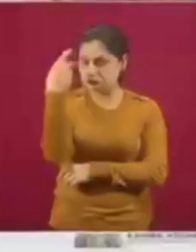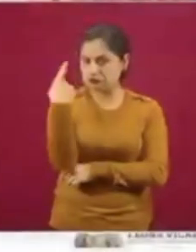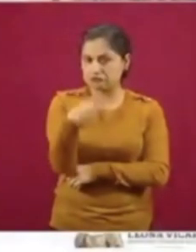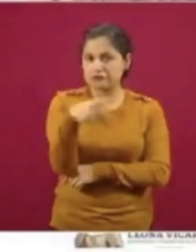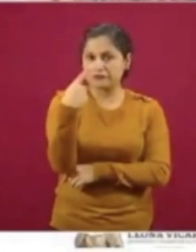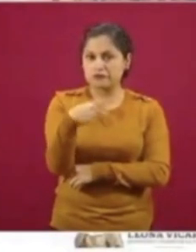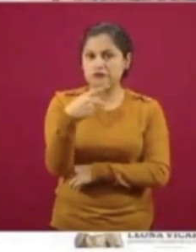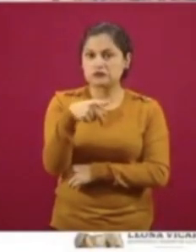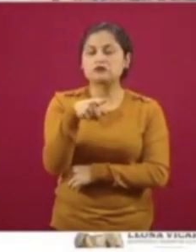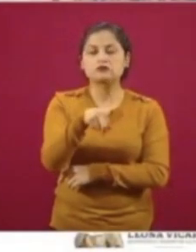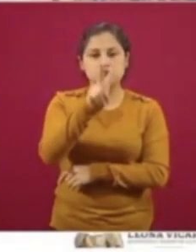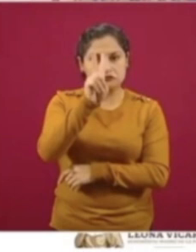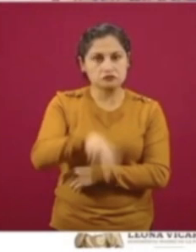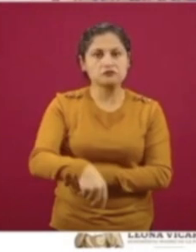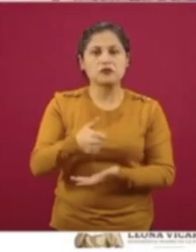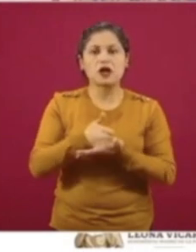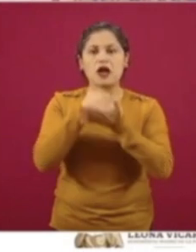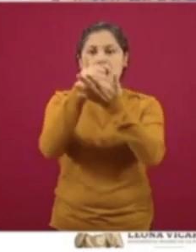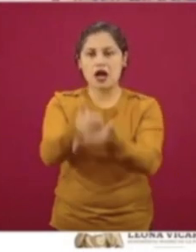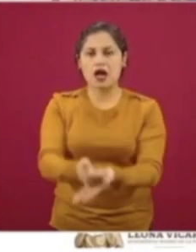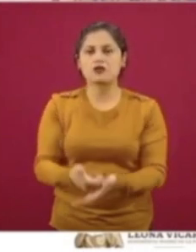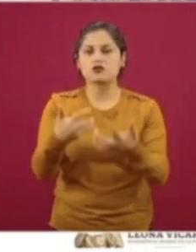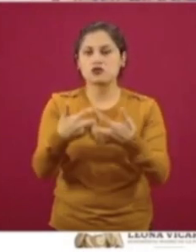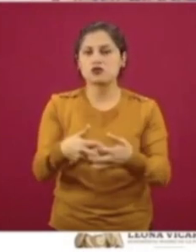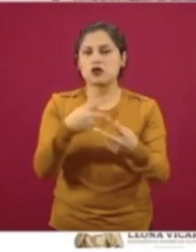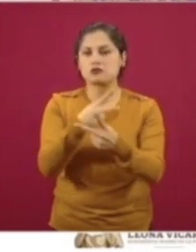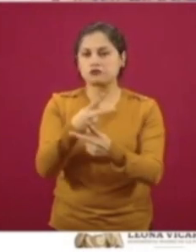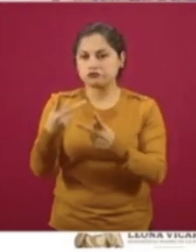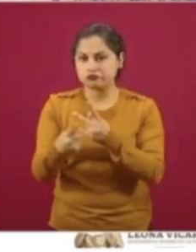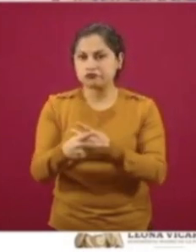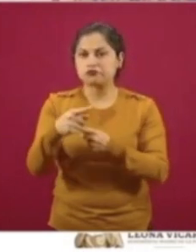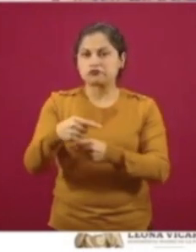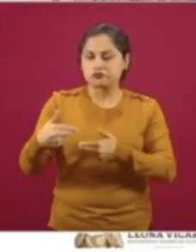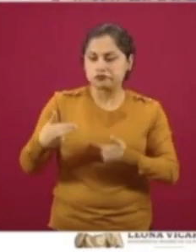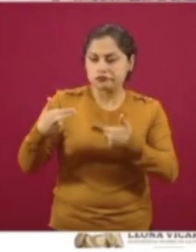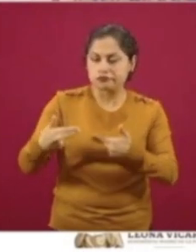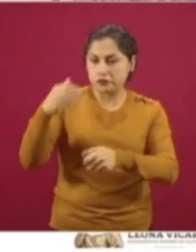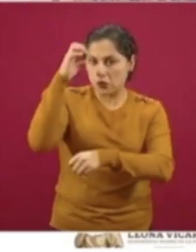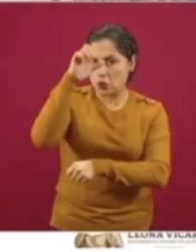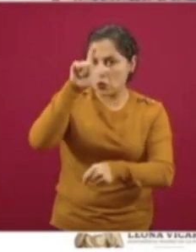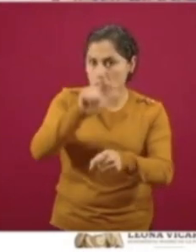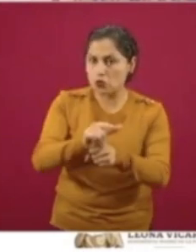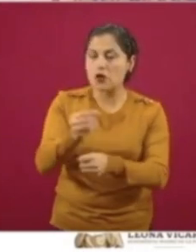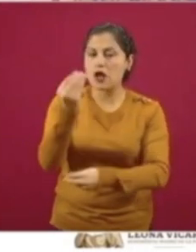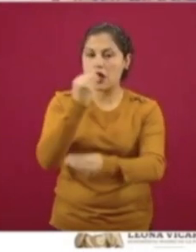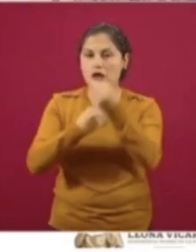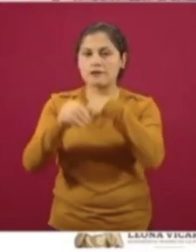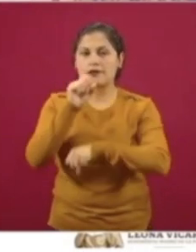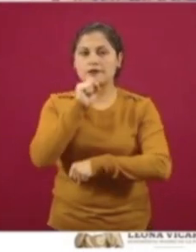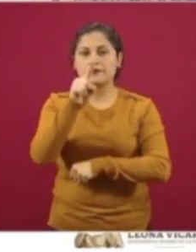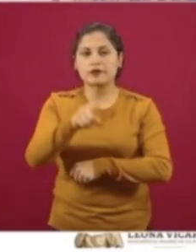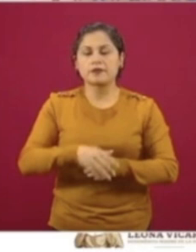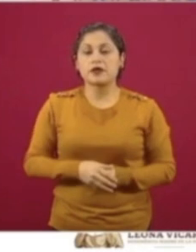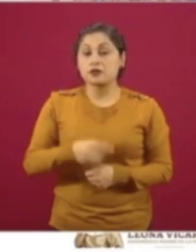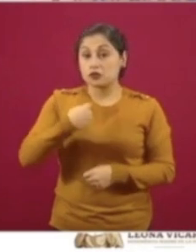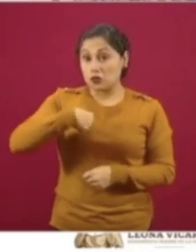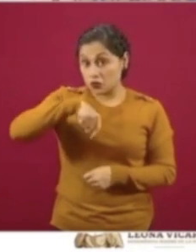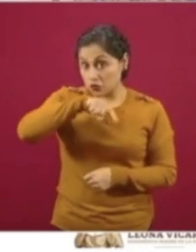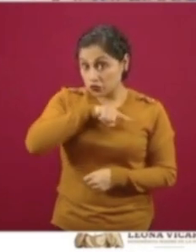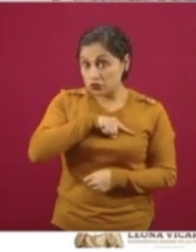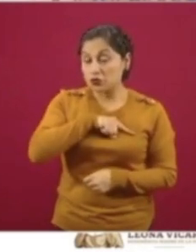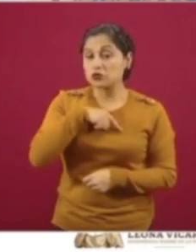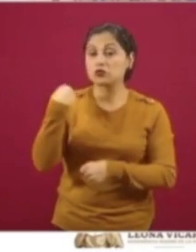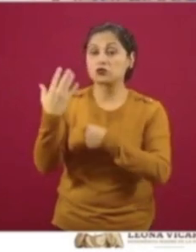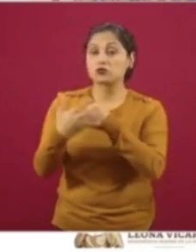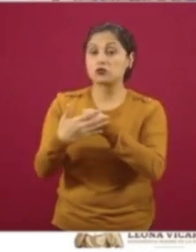factor de producción y de reproducción de cultura agrícola y alimentaria muy importante. Nosotros en este programa el 15